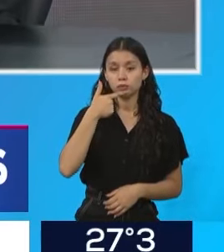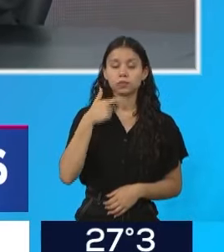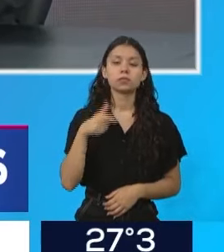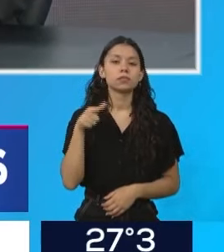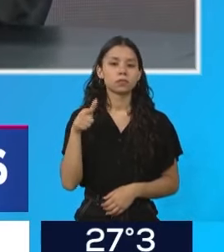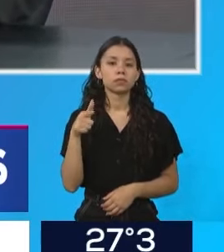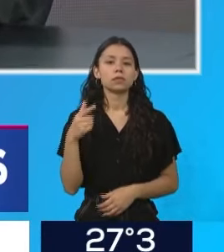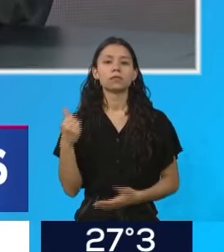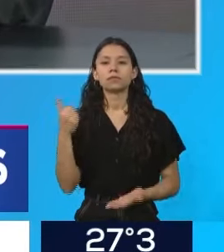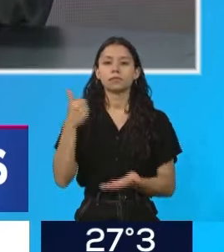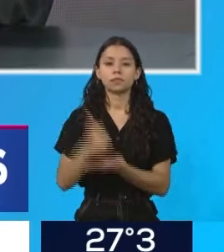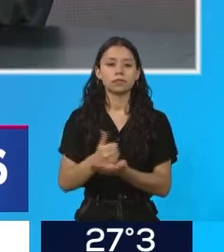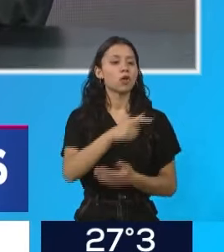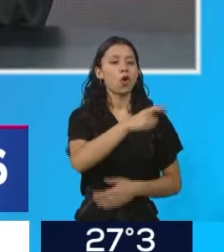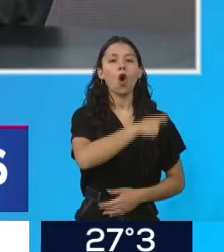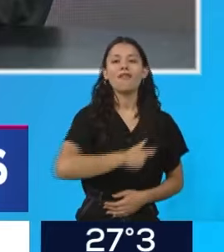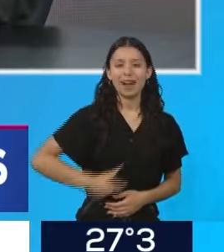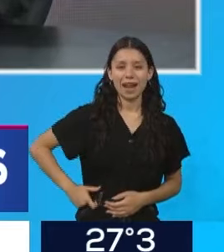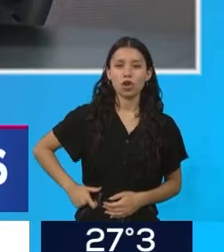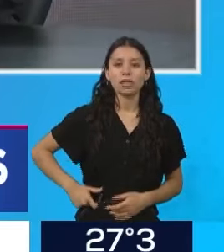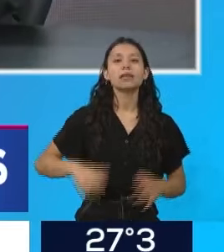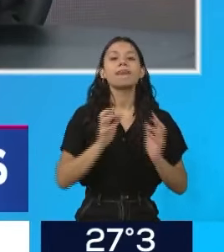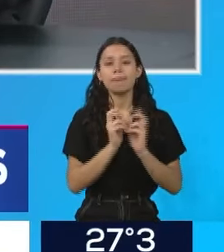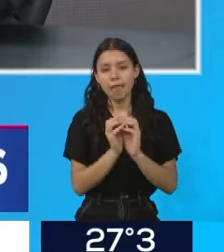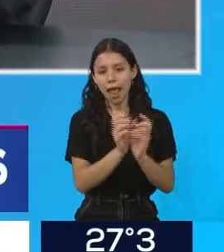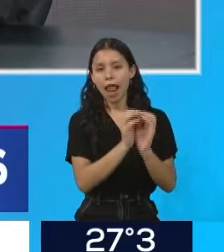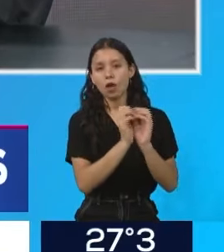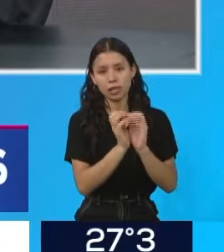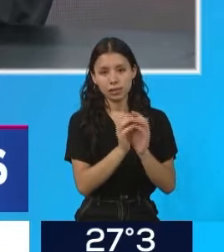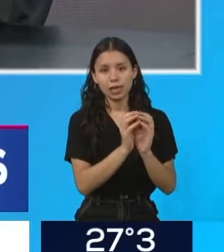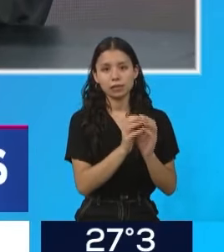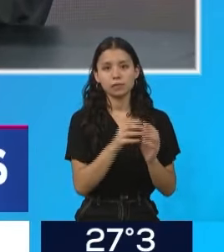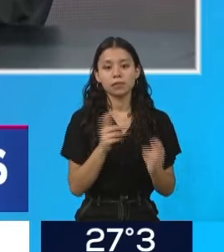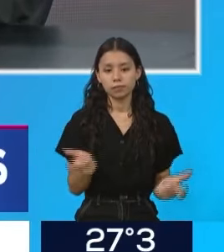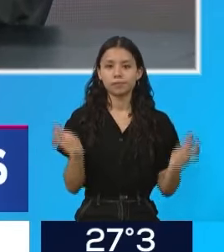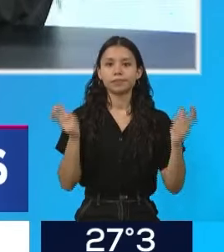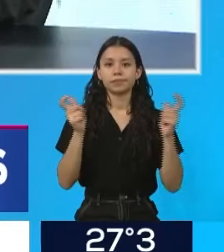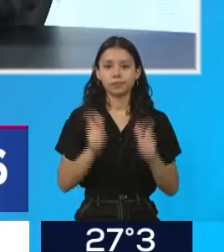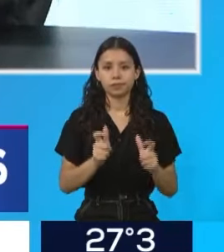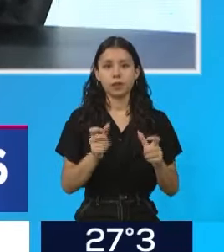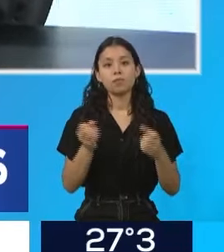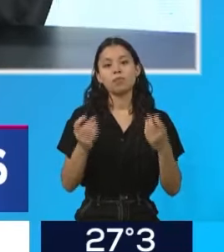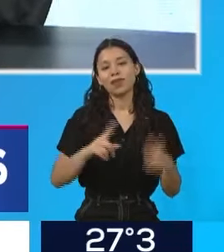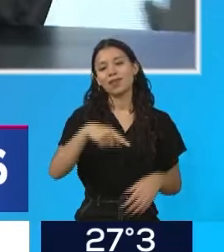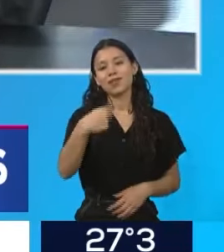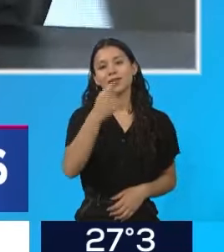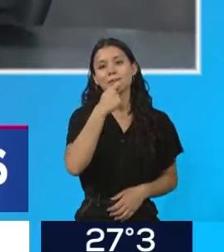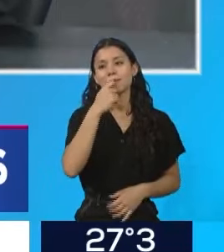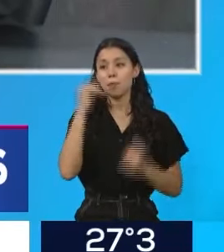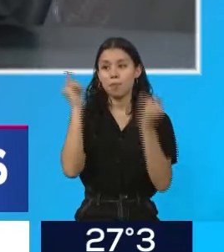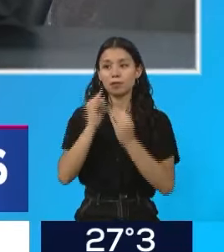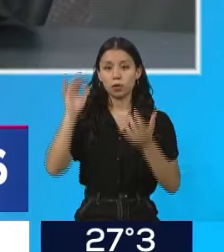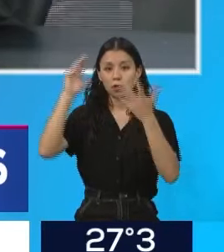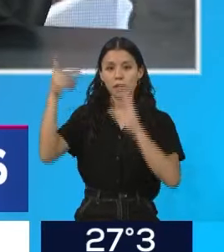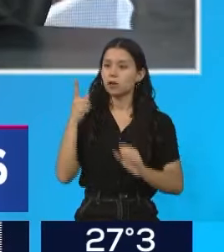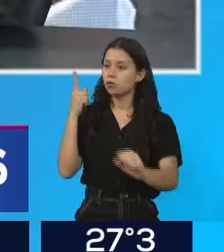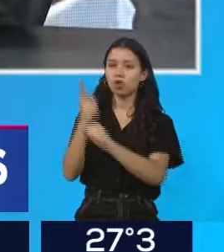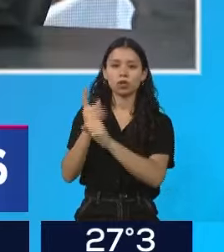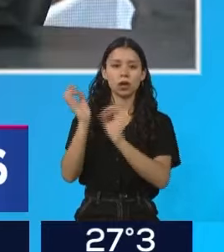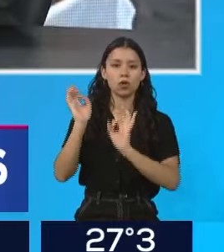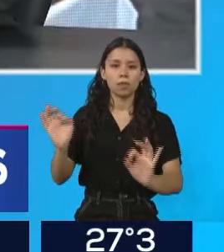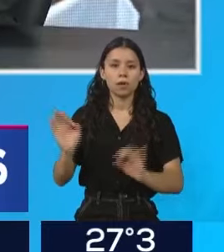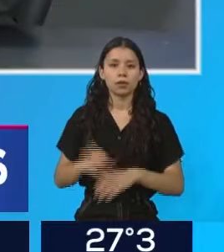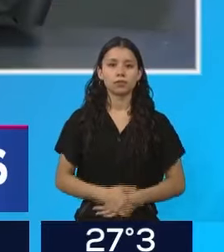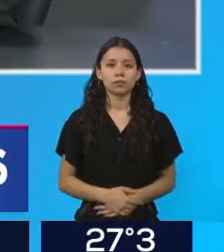porque hay otros que están absolutamente en contra del presupuesto, en contra del gobierno de Javier Millet, aquellos que forman parte de la